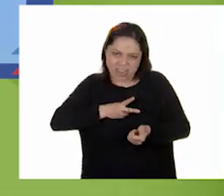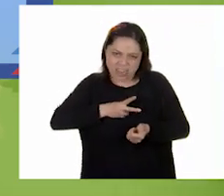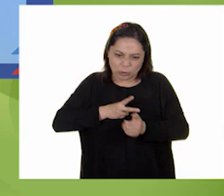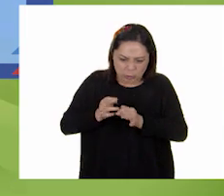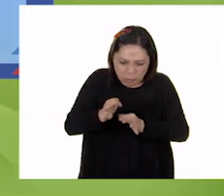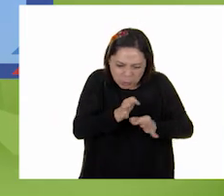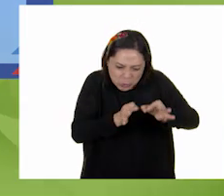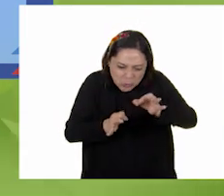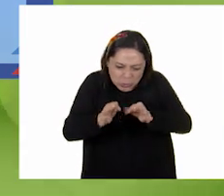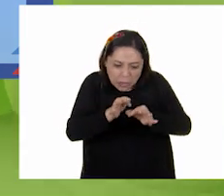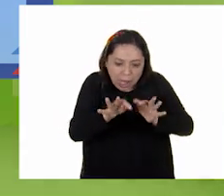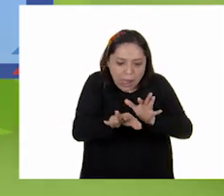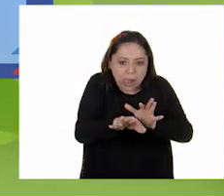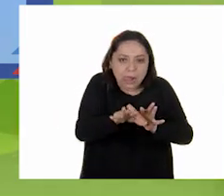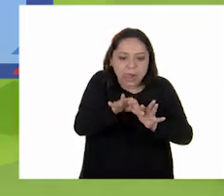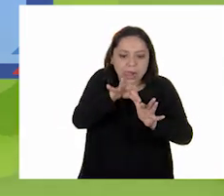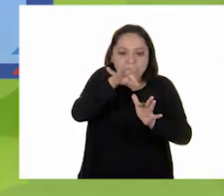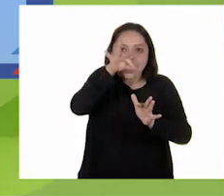¿Sabías qué?